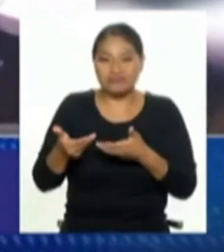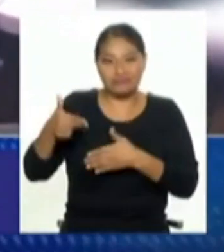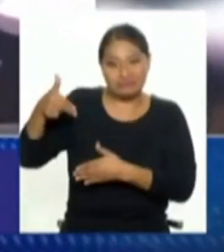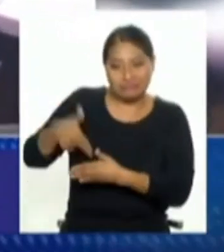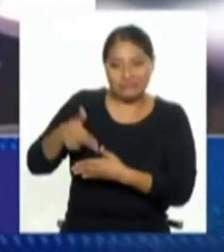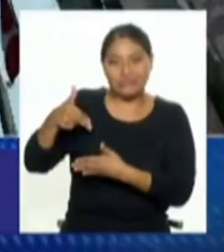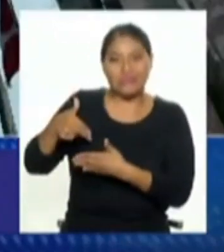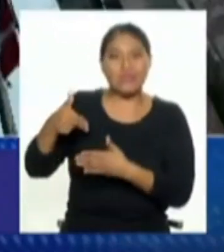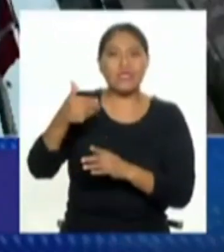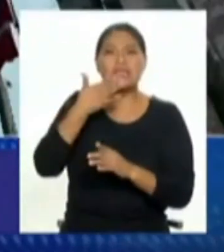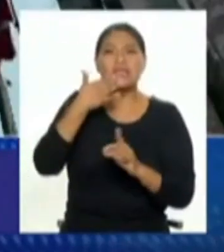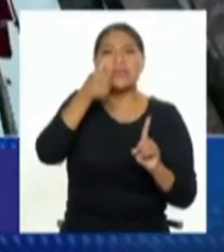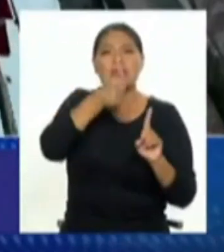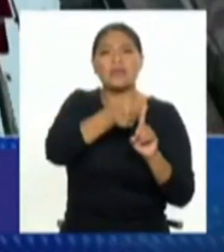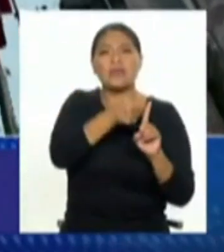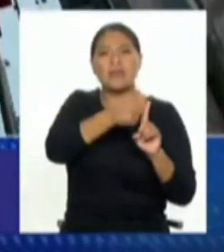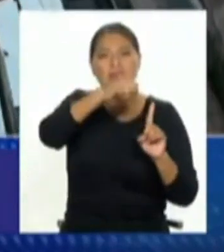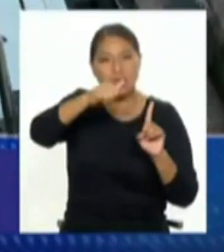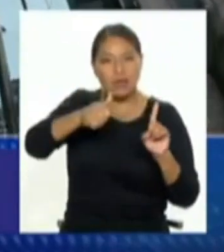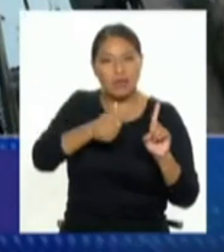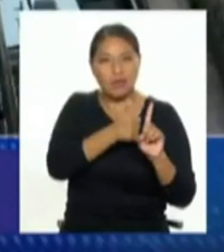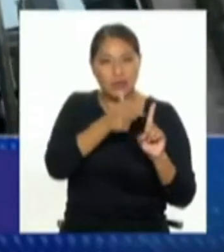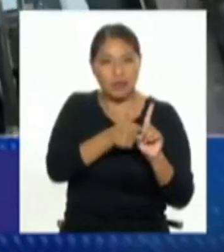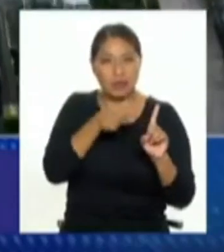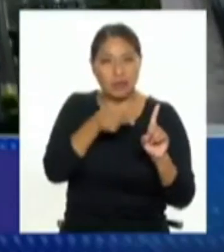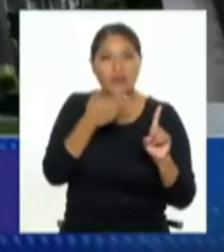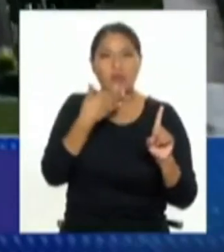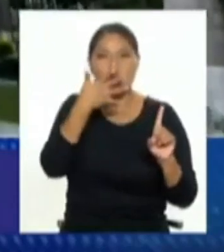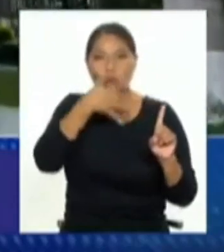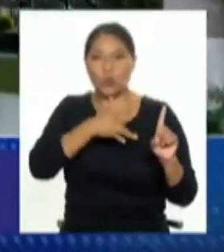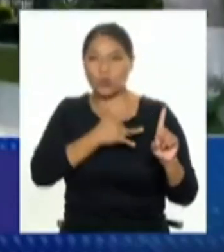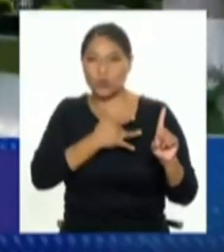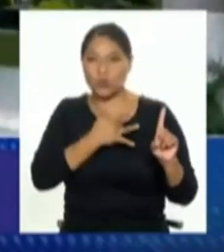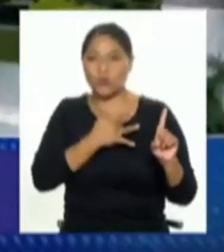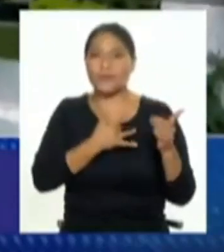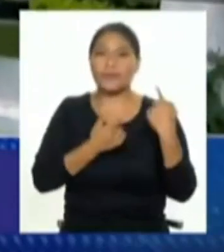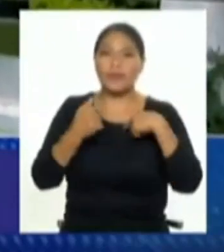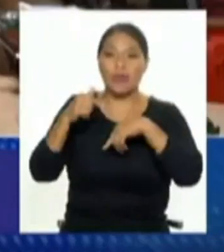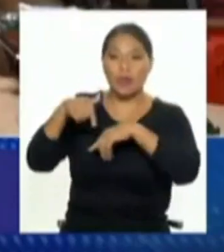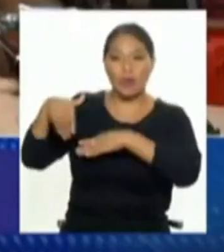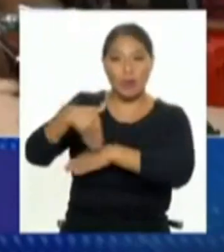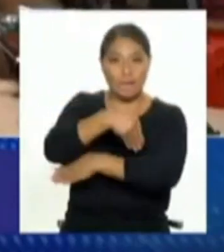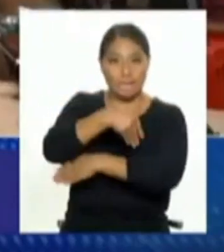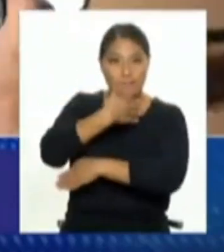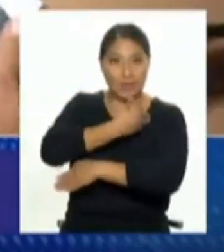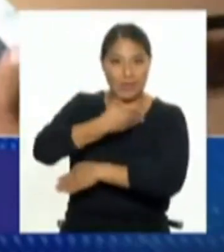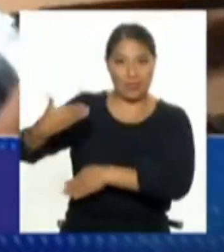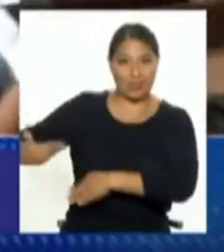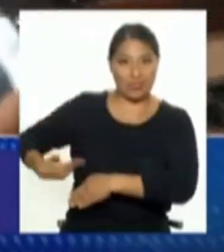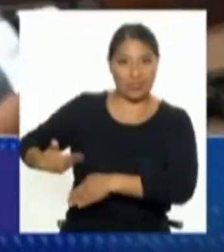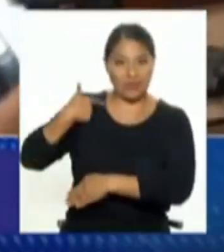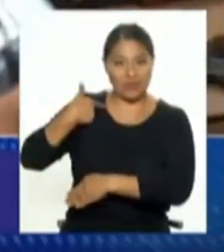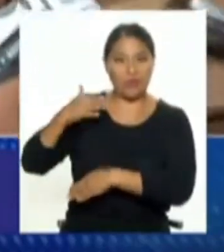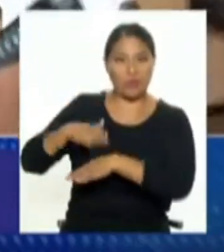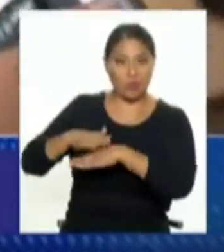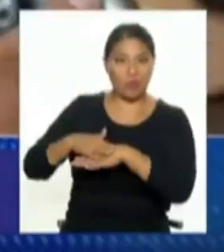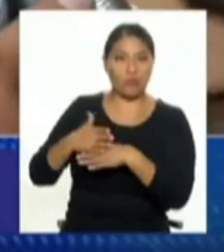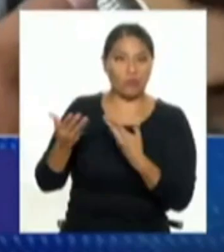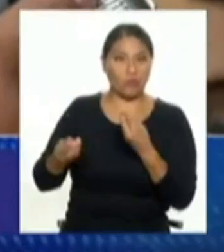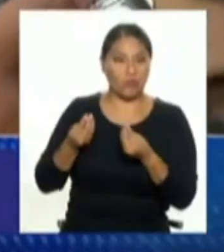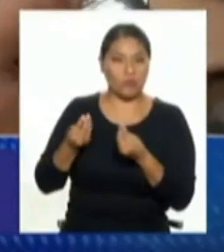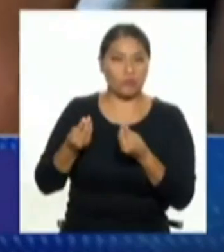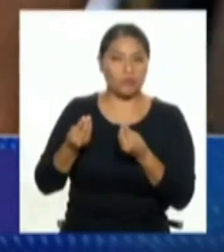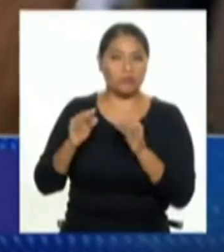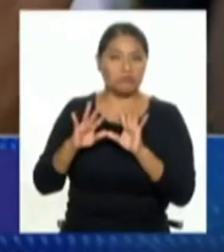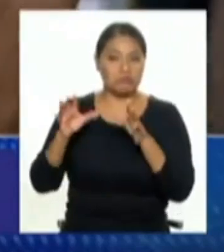decías, ¿cómo ha estado la gestión desde el Ejecutivo? Ha estado itinerante porque hay presión por el otro lado también. O hay un grupo